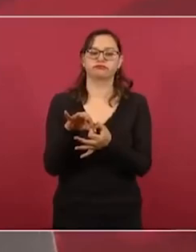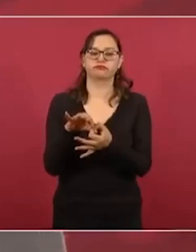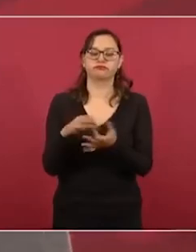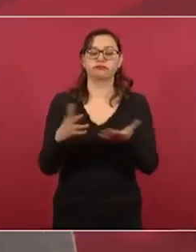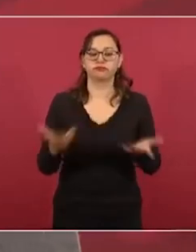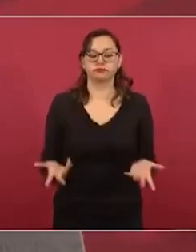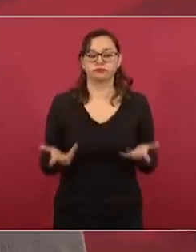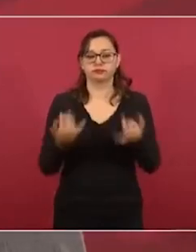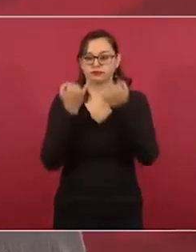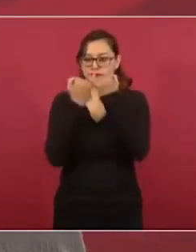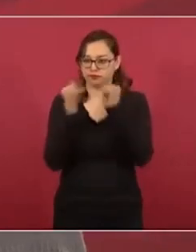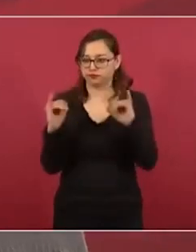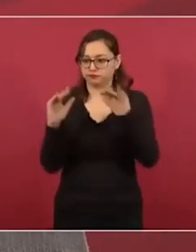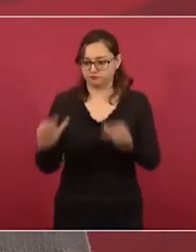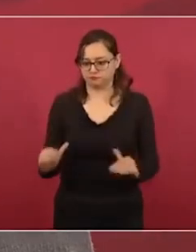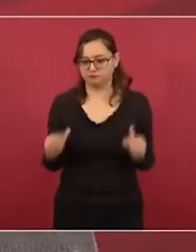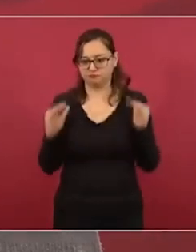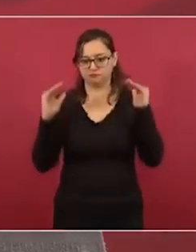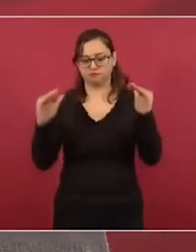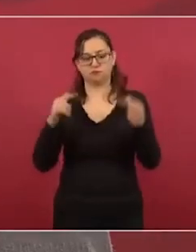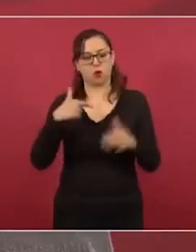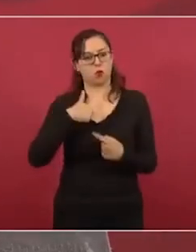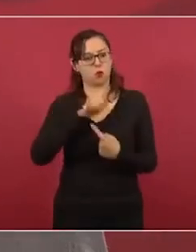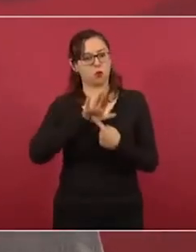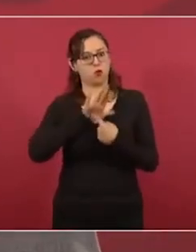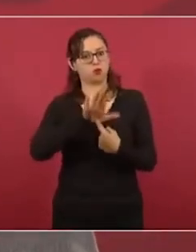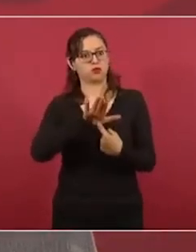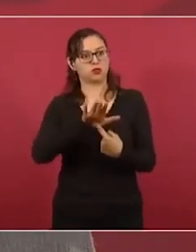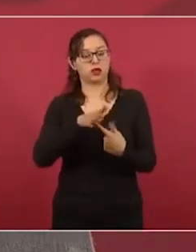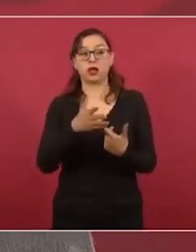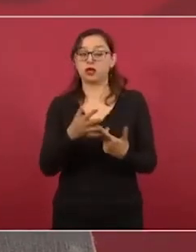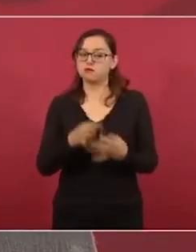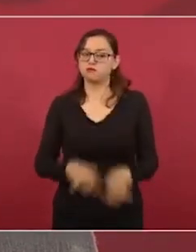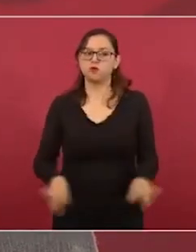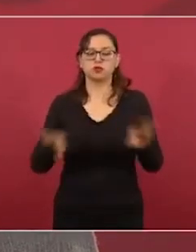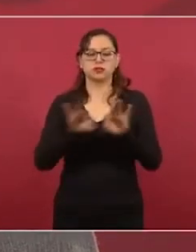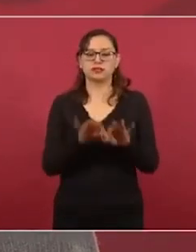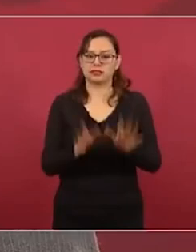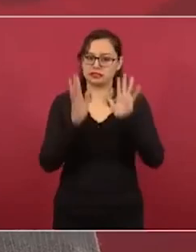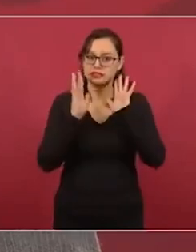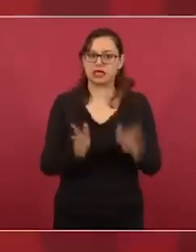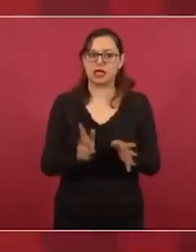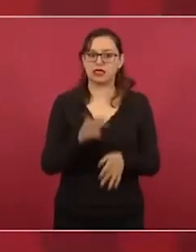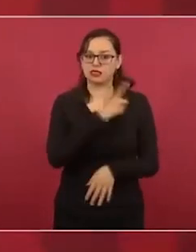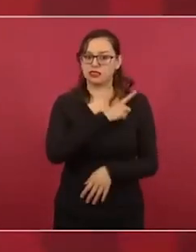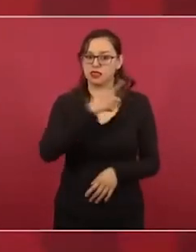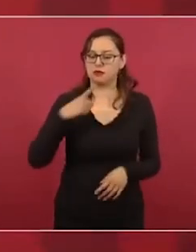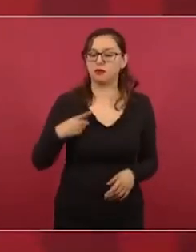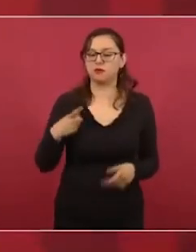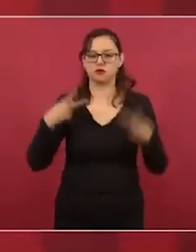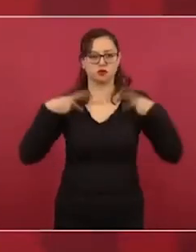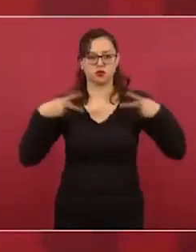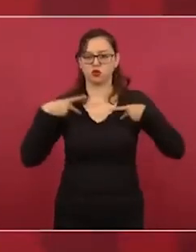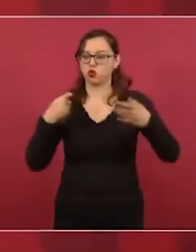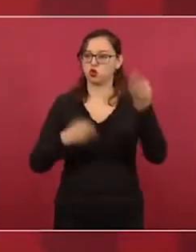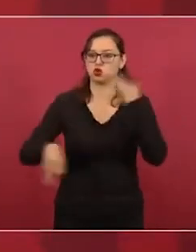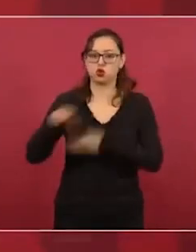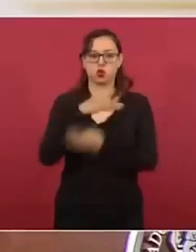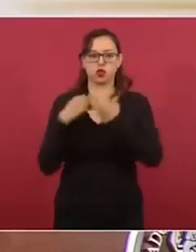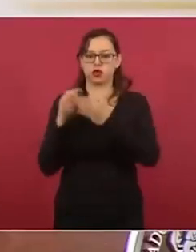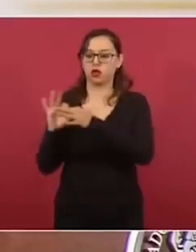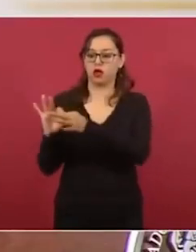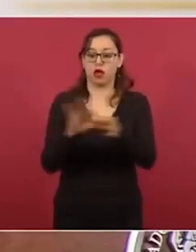manifestarme por la fraternidad universal. No estamos para